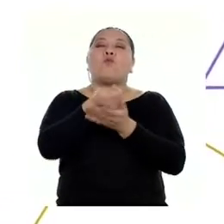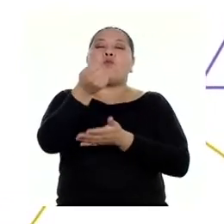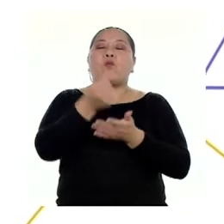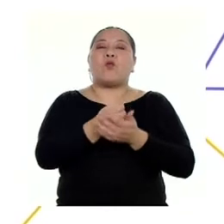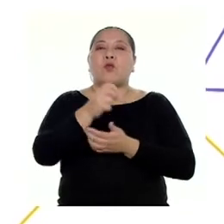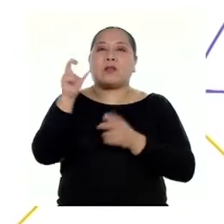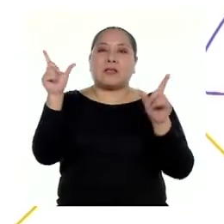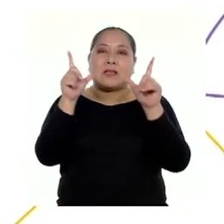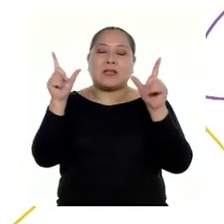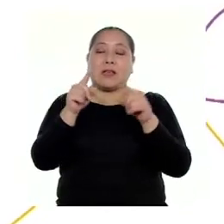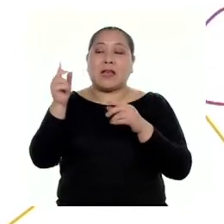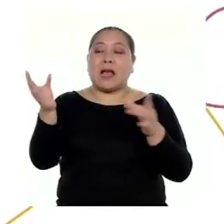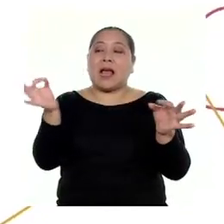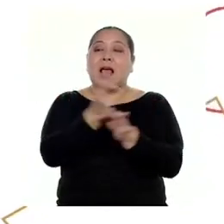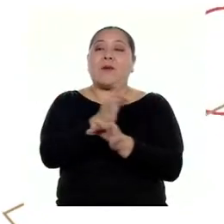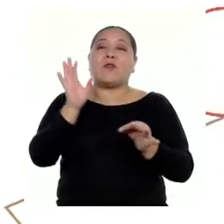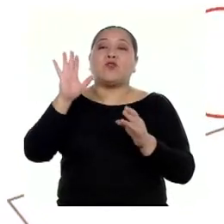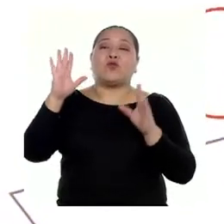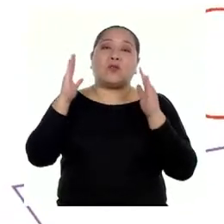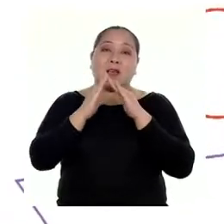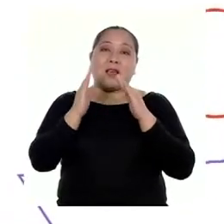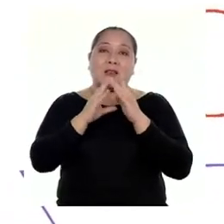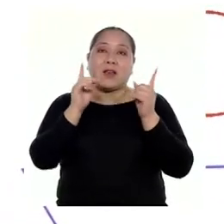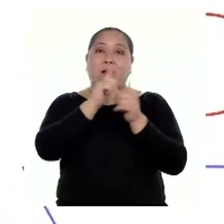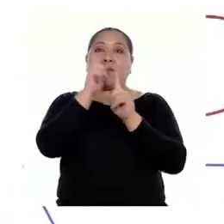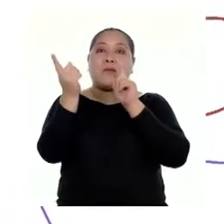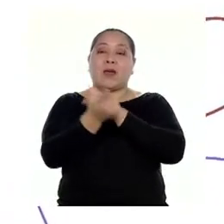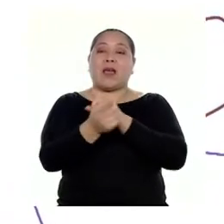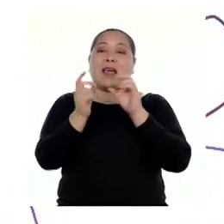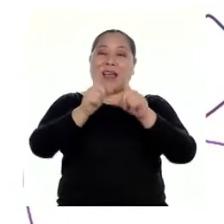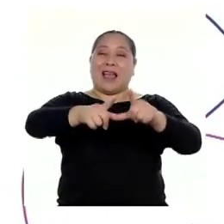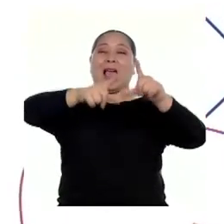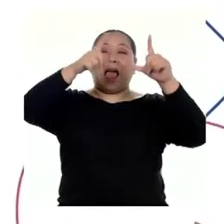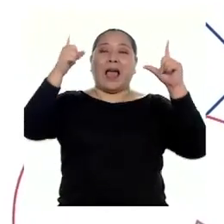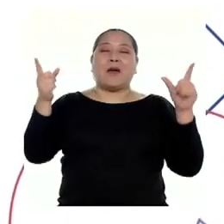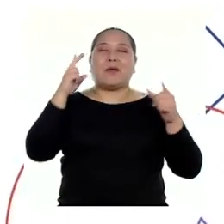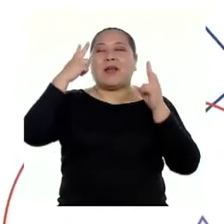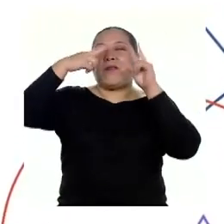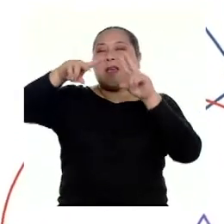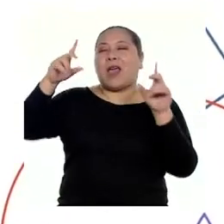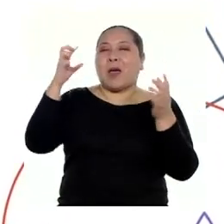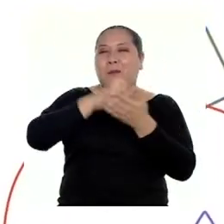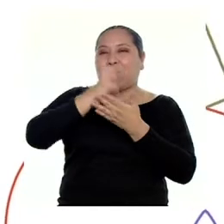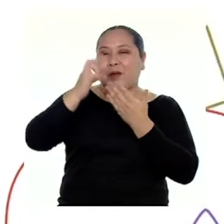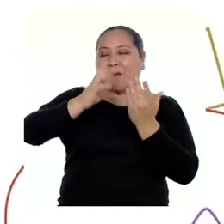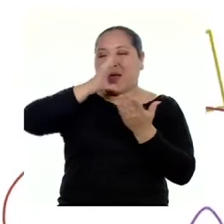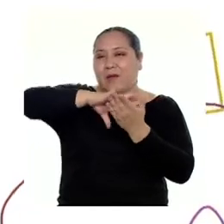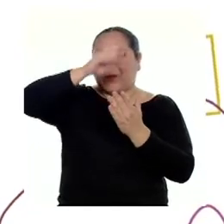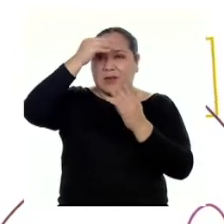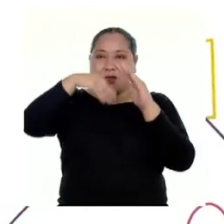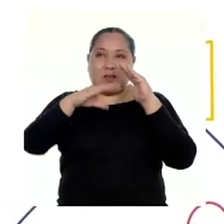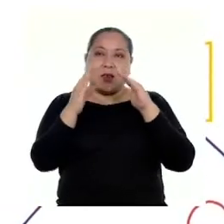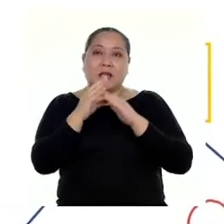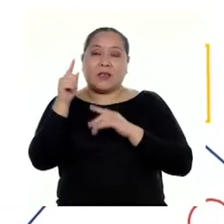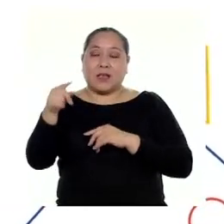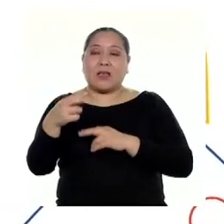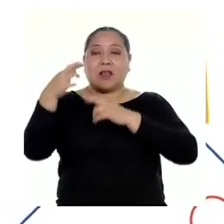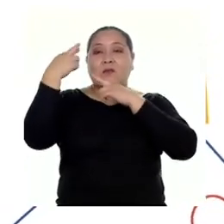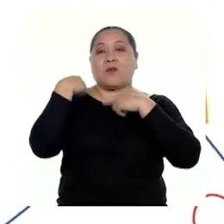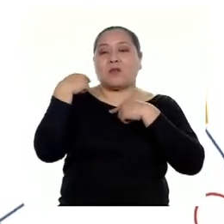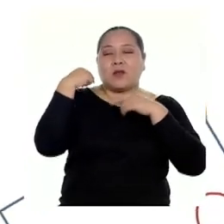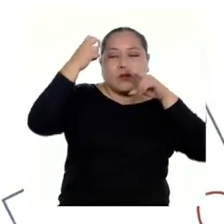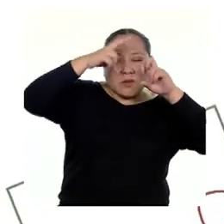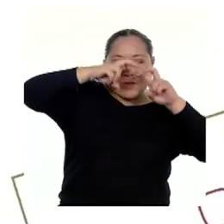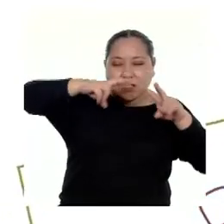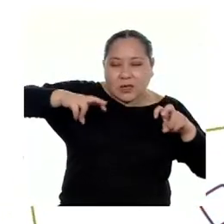piensan renovar el de su casa por uno más grande para que ella pueda ver el programa Aprendo en Casa. Por ello, le han encargado que averigüe